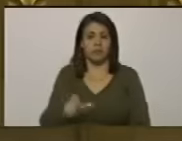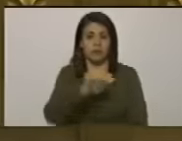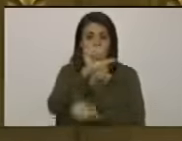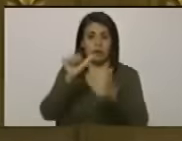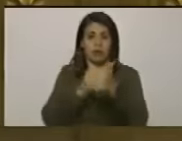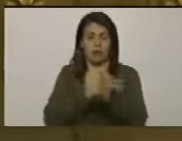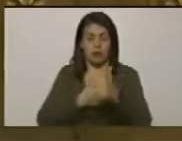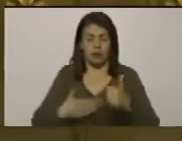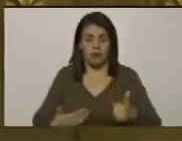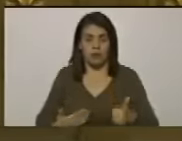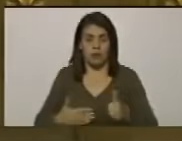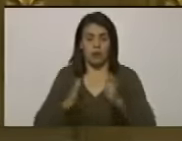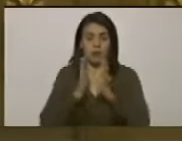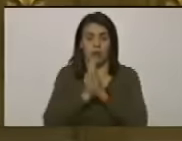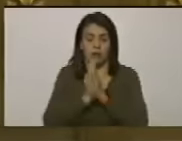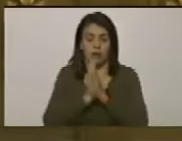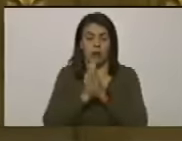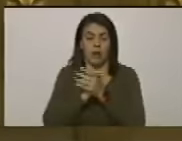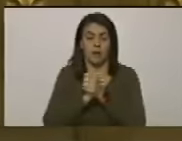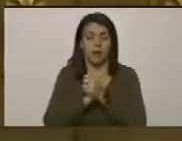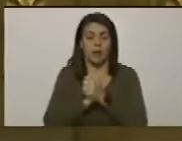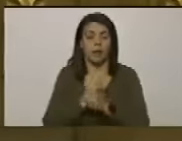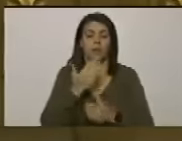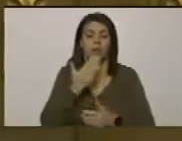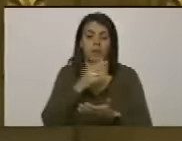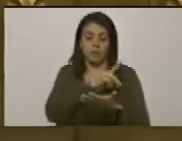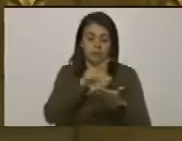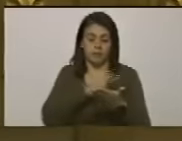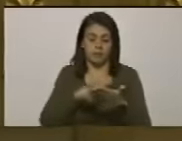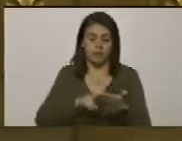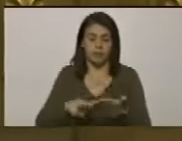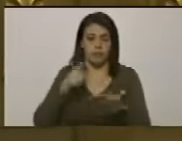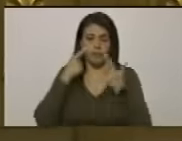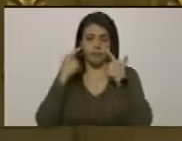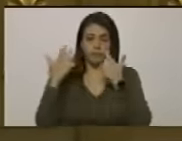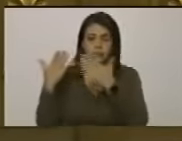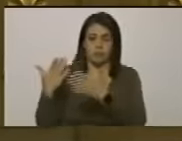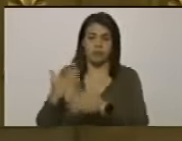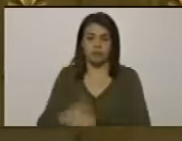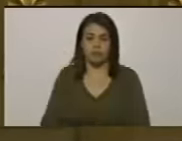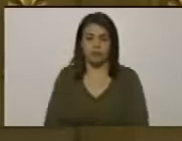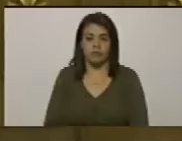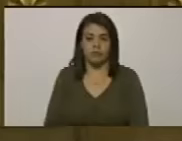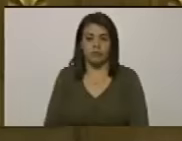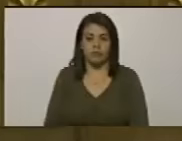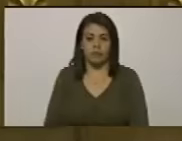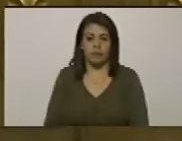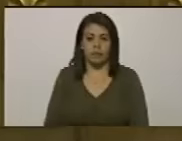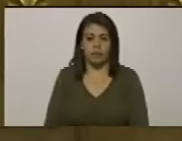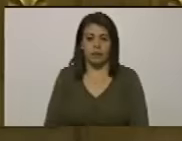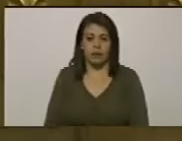vicepresidente pido su permiso para leer el presente acuerdo